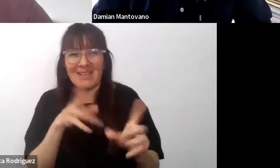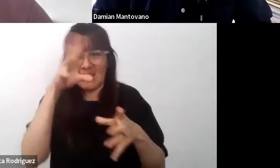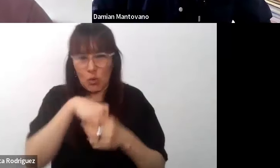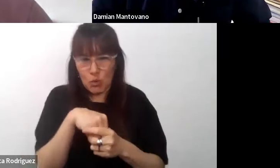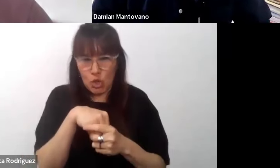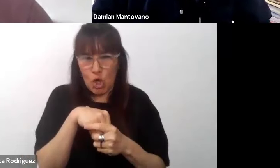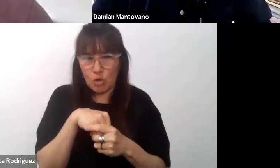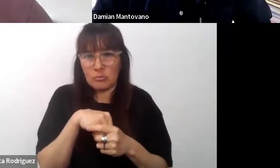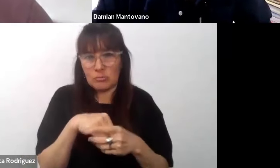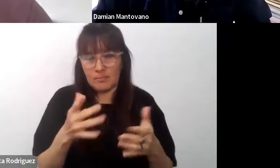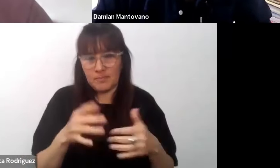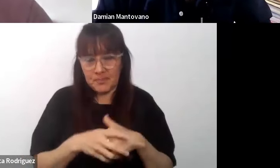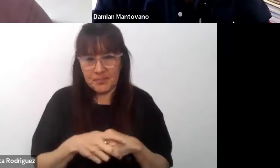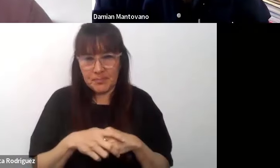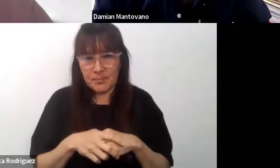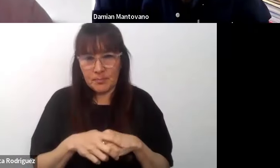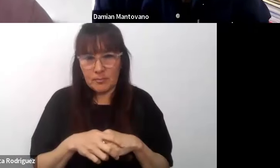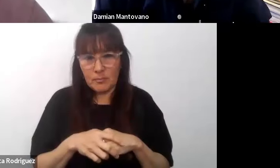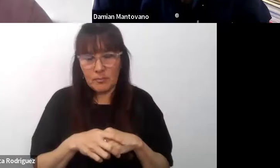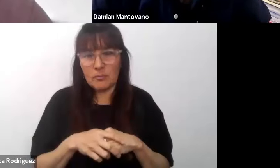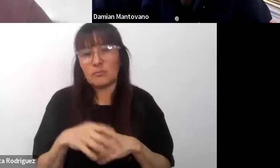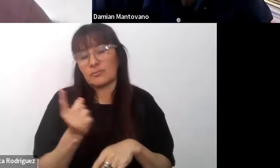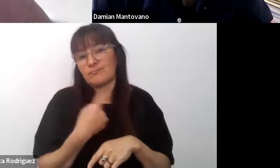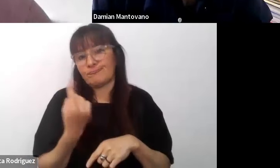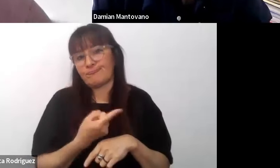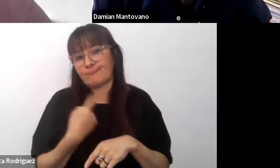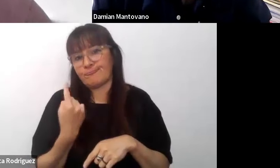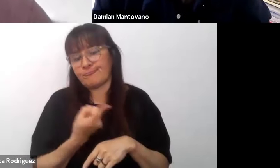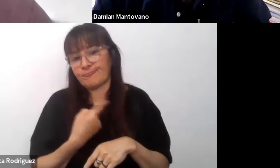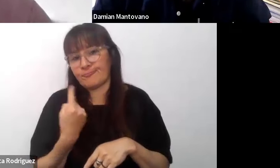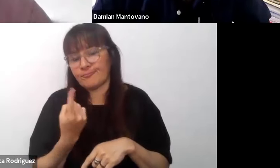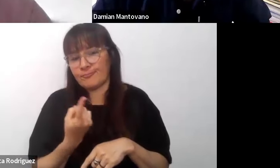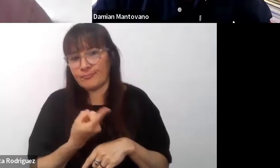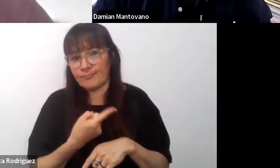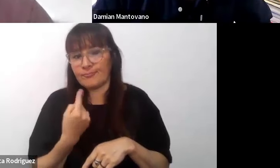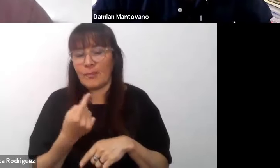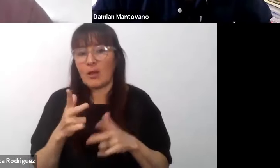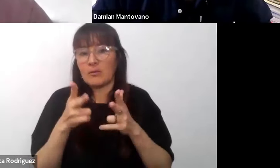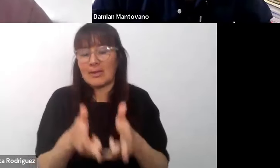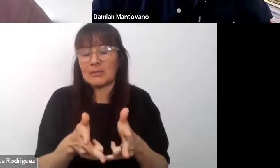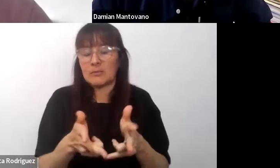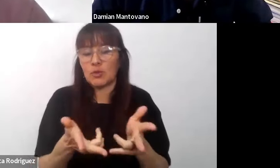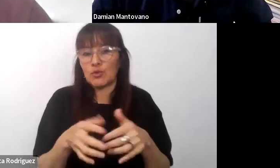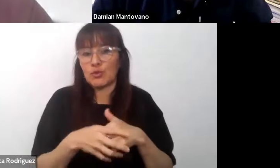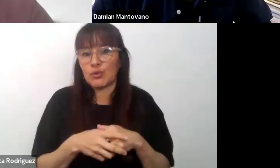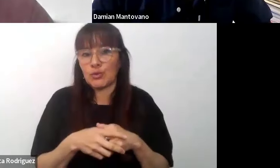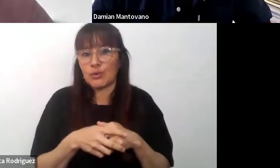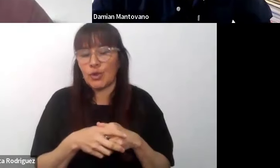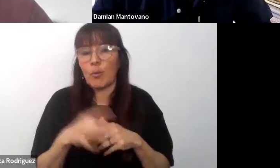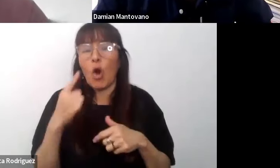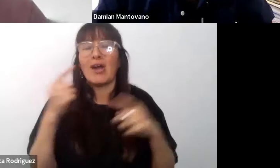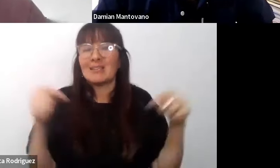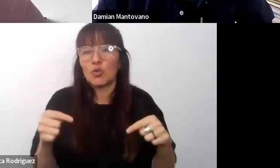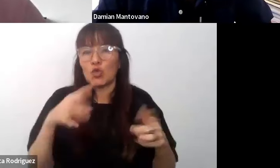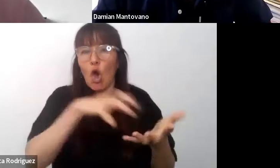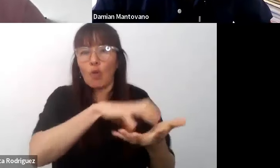discapacidad Suelen ser espacios que nosotros llamamos de definición institucional o de espacios que cada institución decide